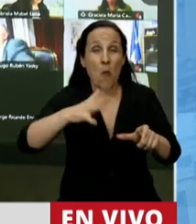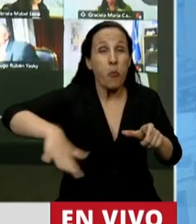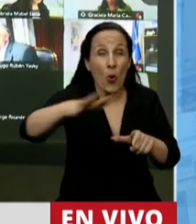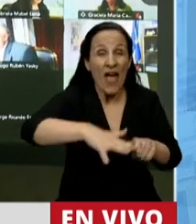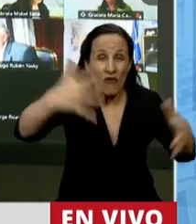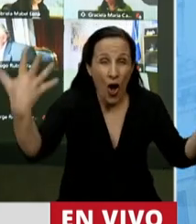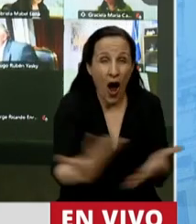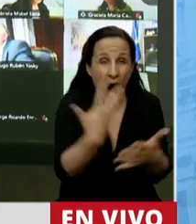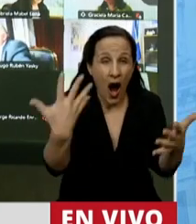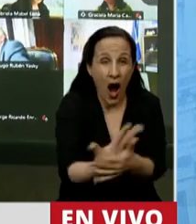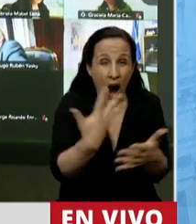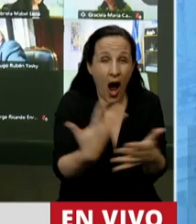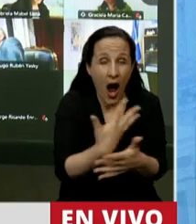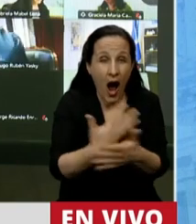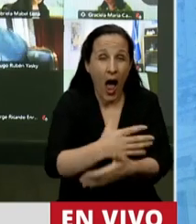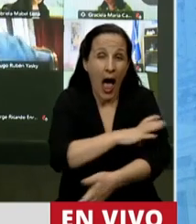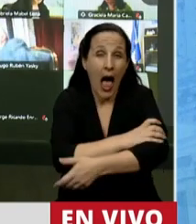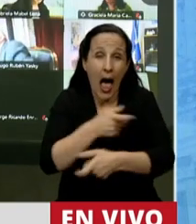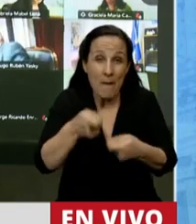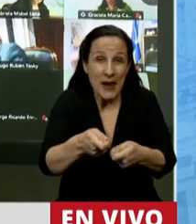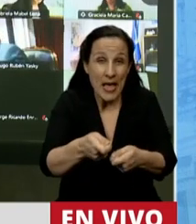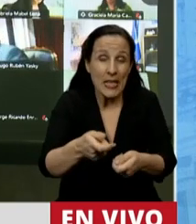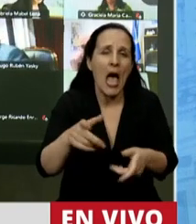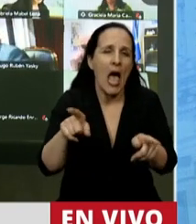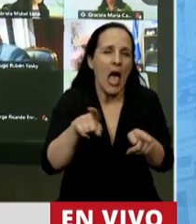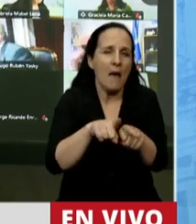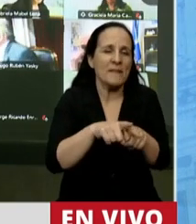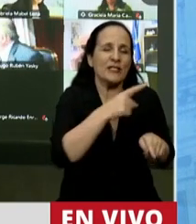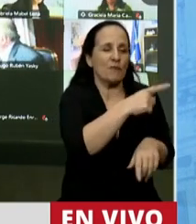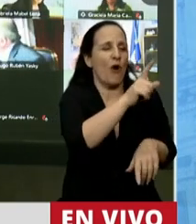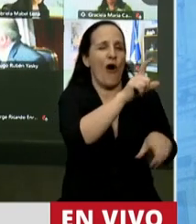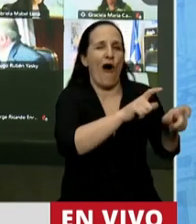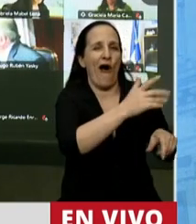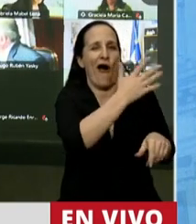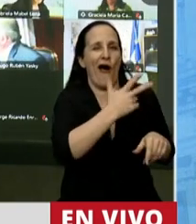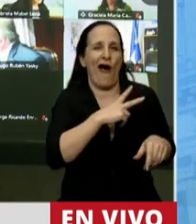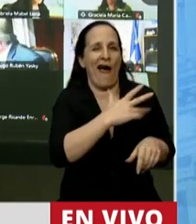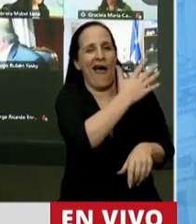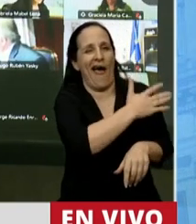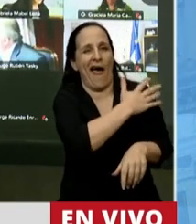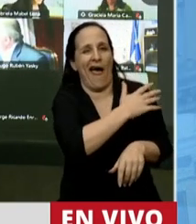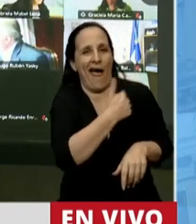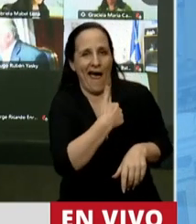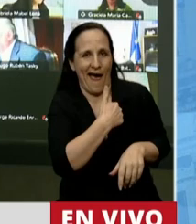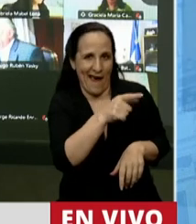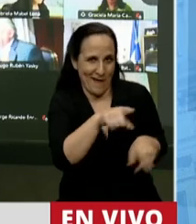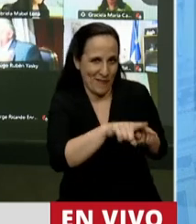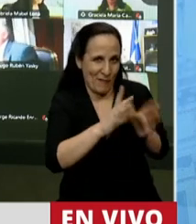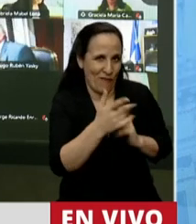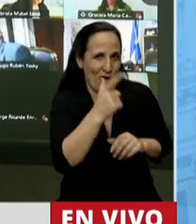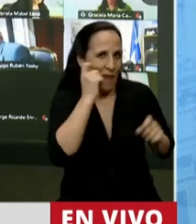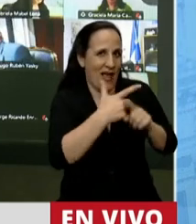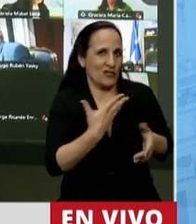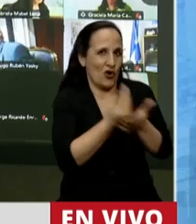tendríamos la caricia sobre el lomo como la tenían los que gobernaban en nombre del partido de ustedes.